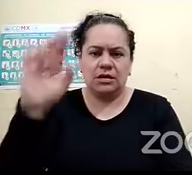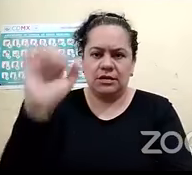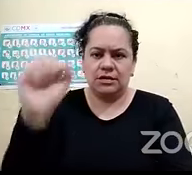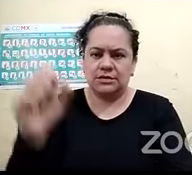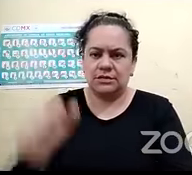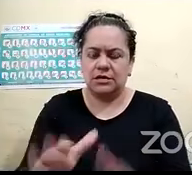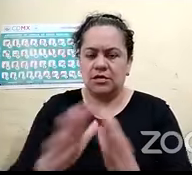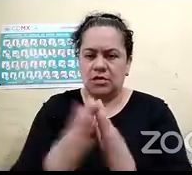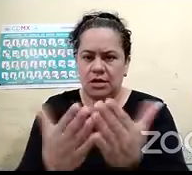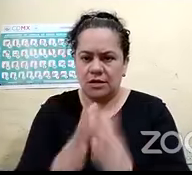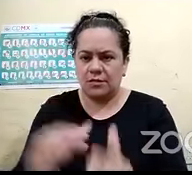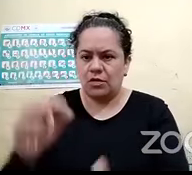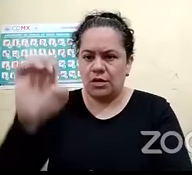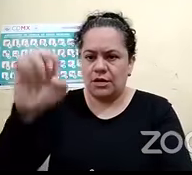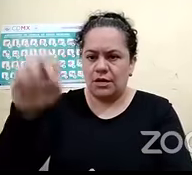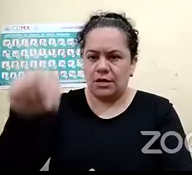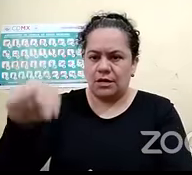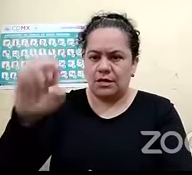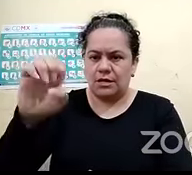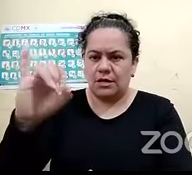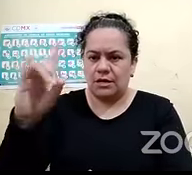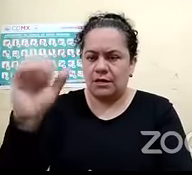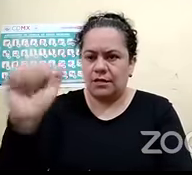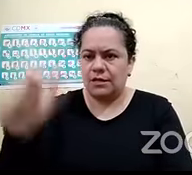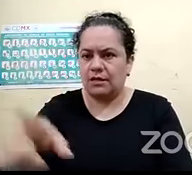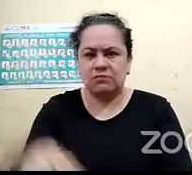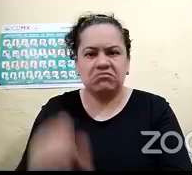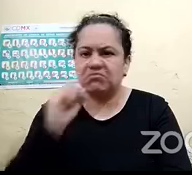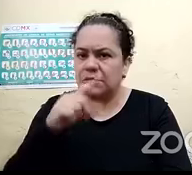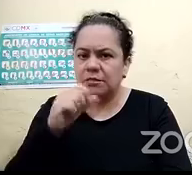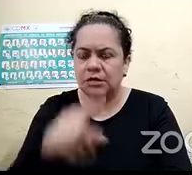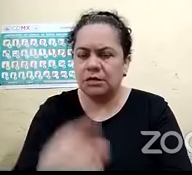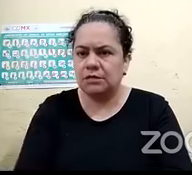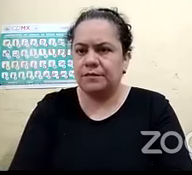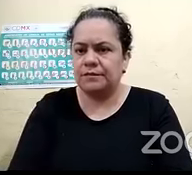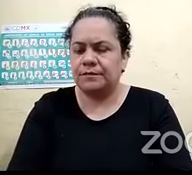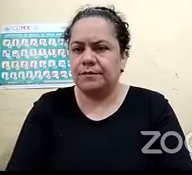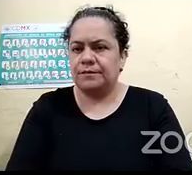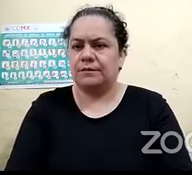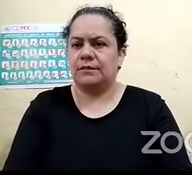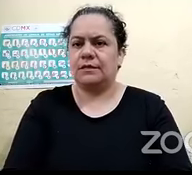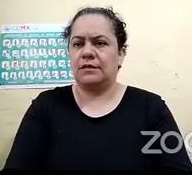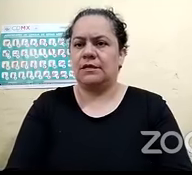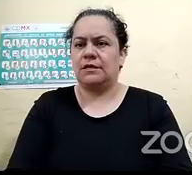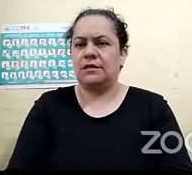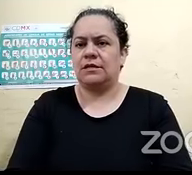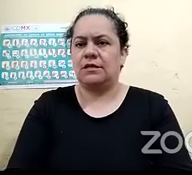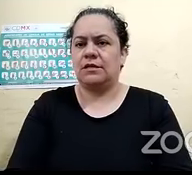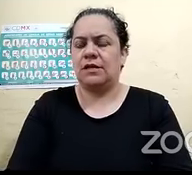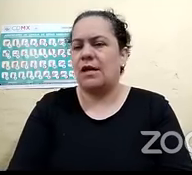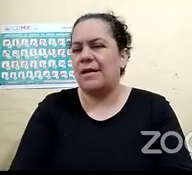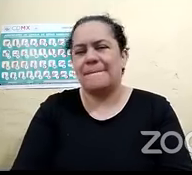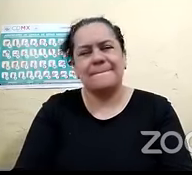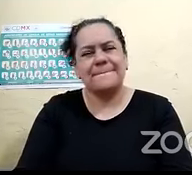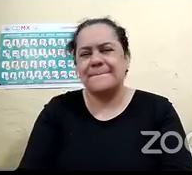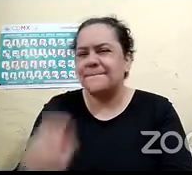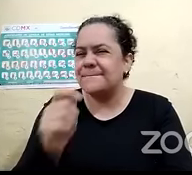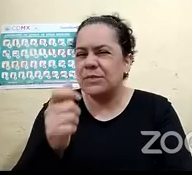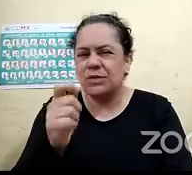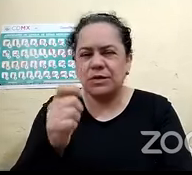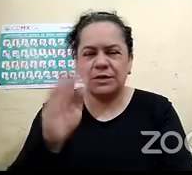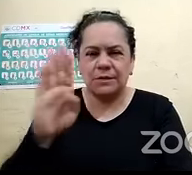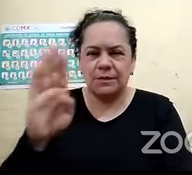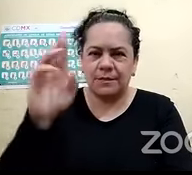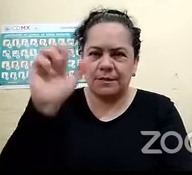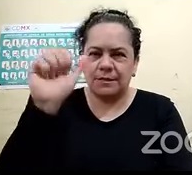compartir porque efectivamente realmente hay poca bibliografía en braille y no todos tienen